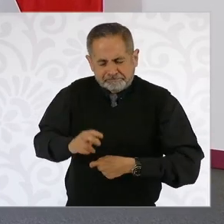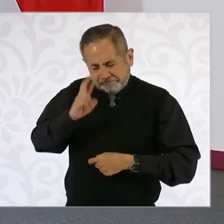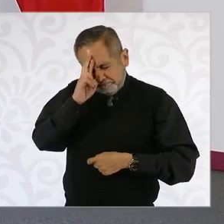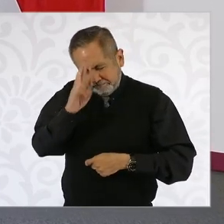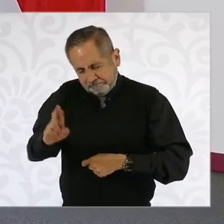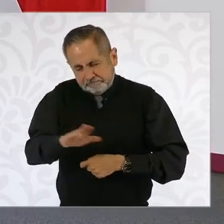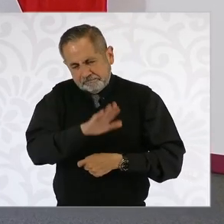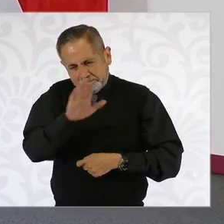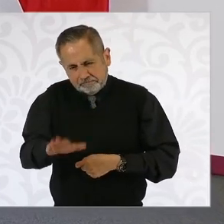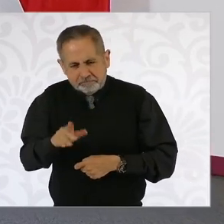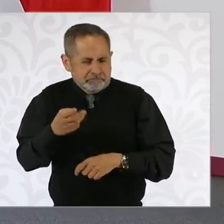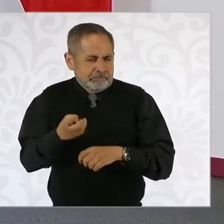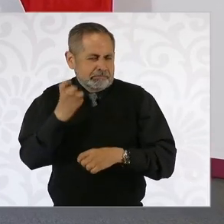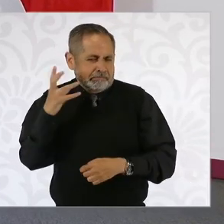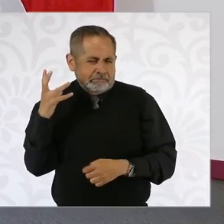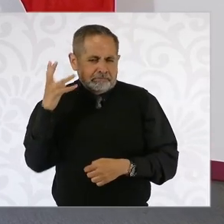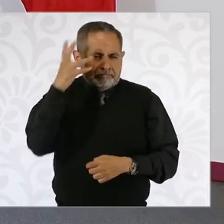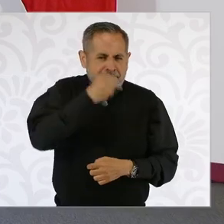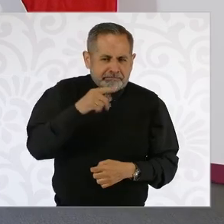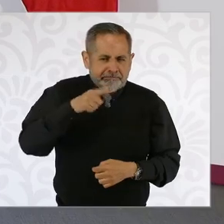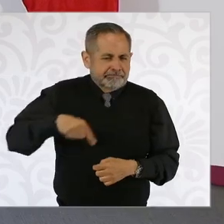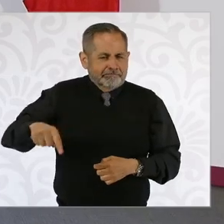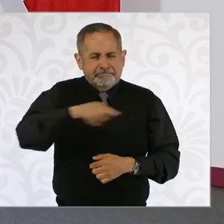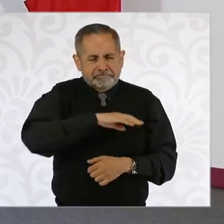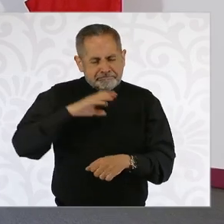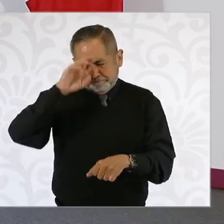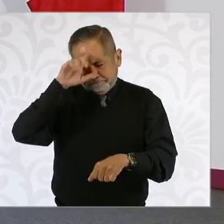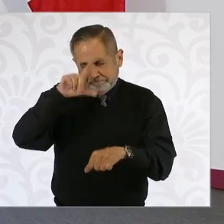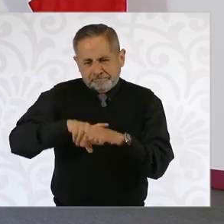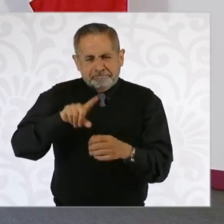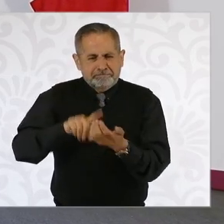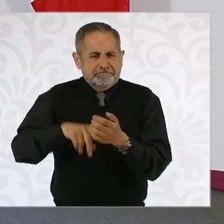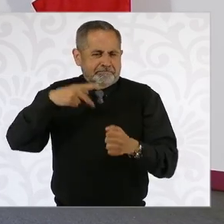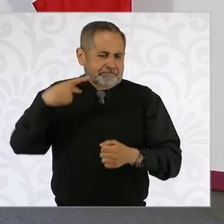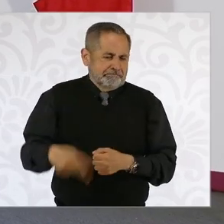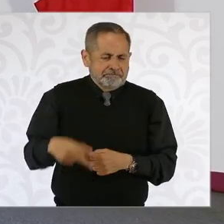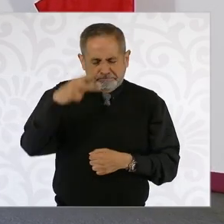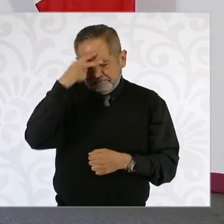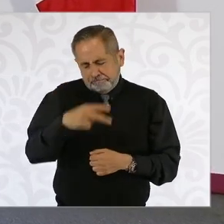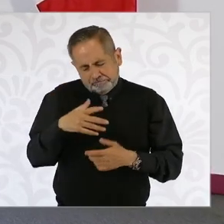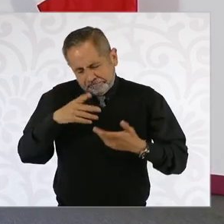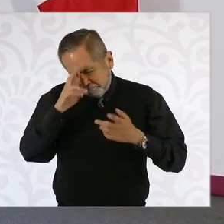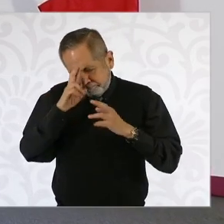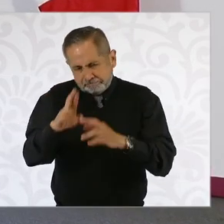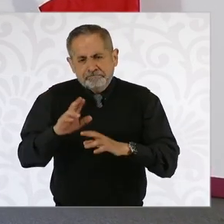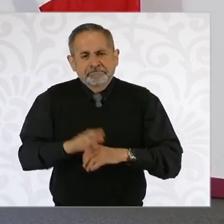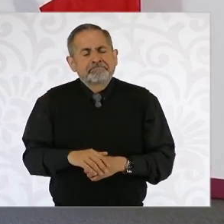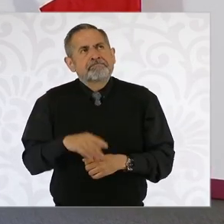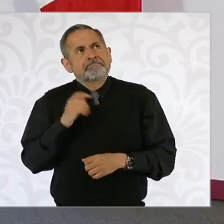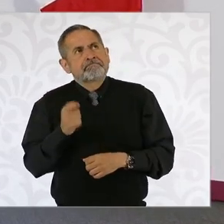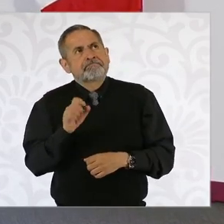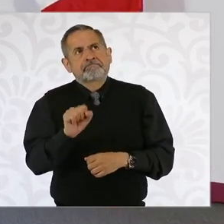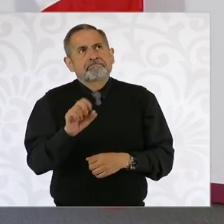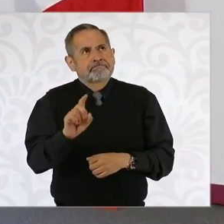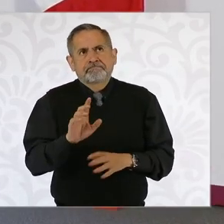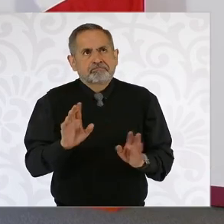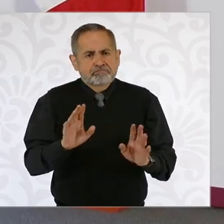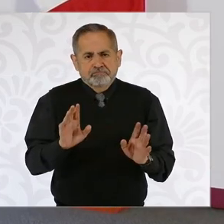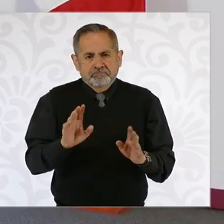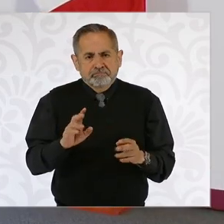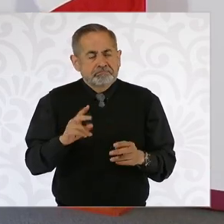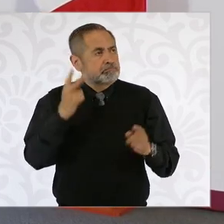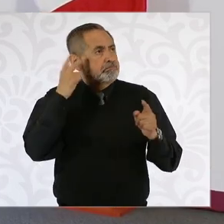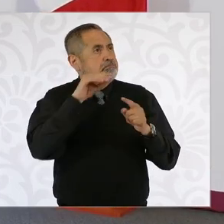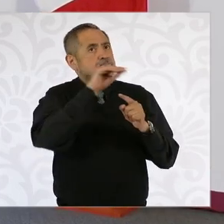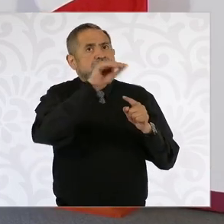muy bello de nuestras culturas. Entonces, no vamos a salir